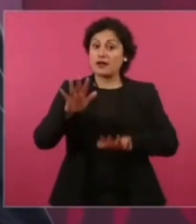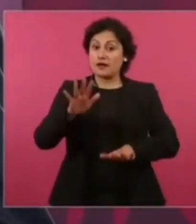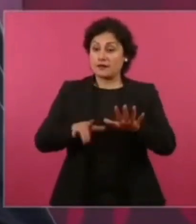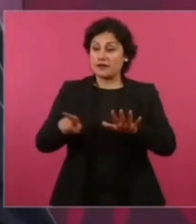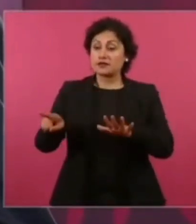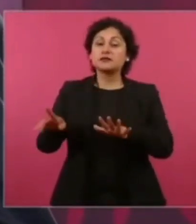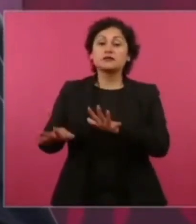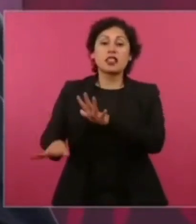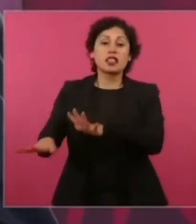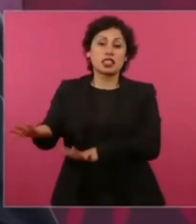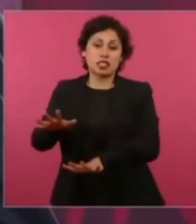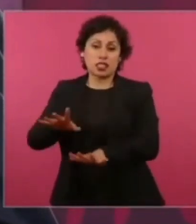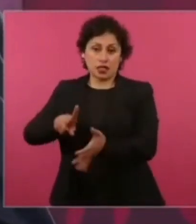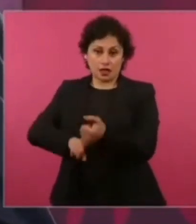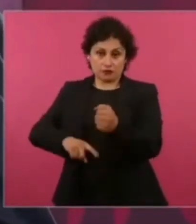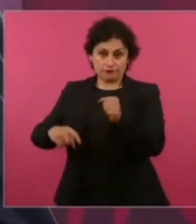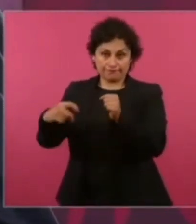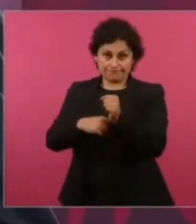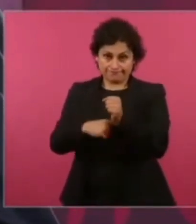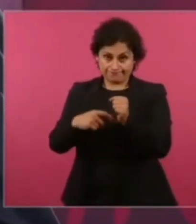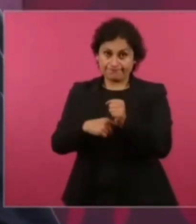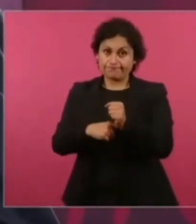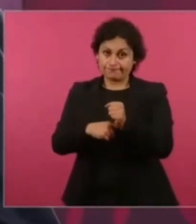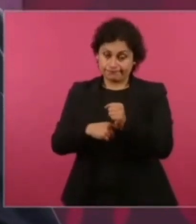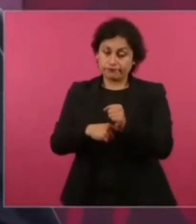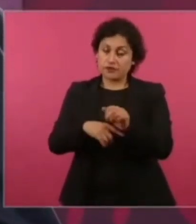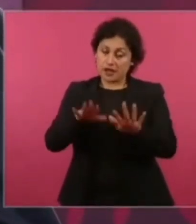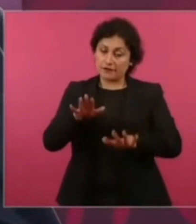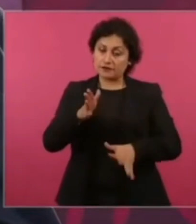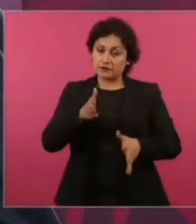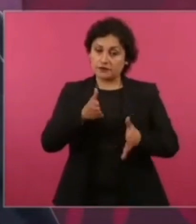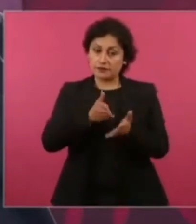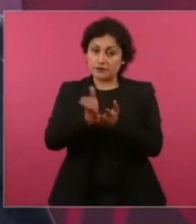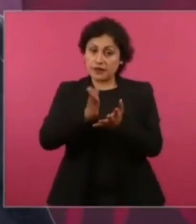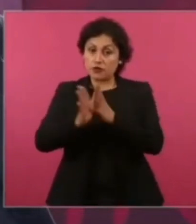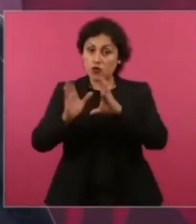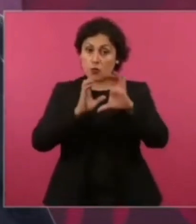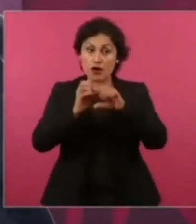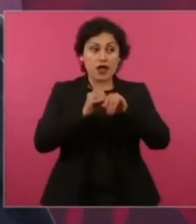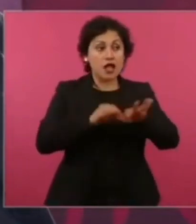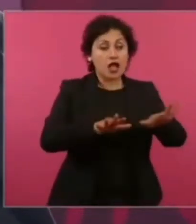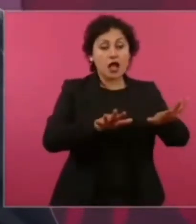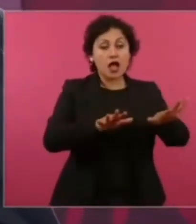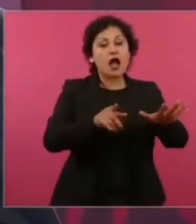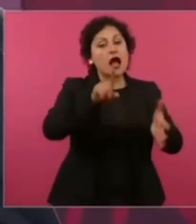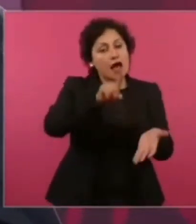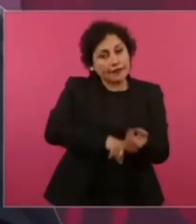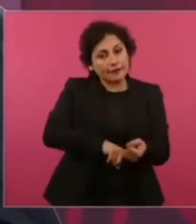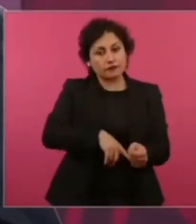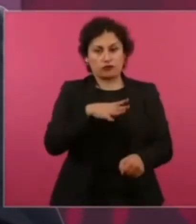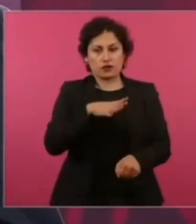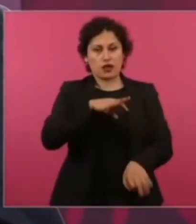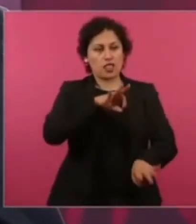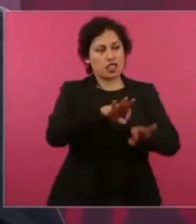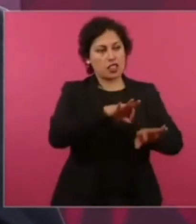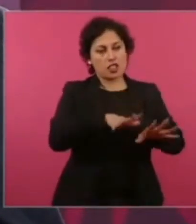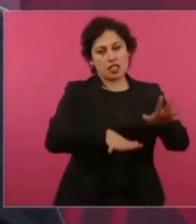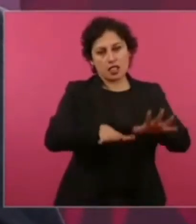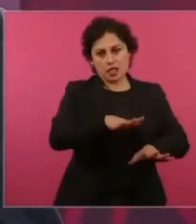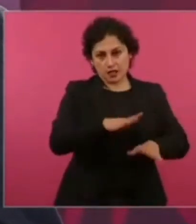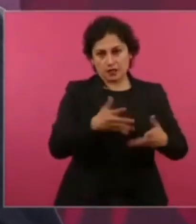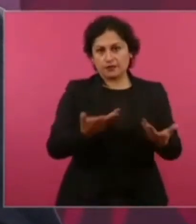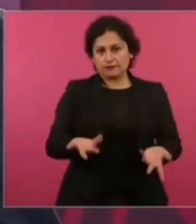manipulación, no medios de información. Entonces, hay que esperar